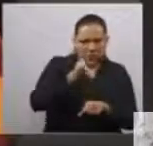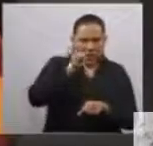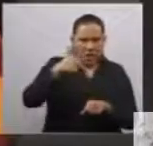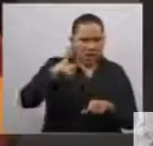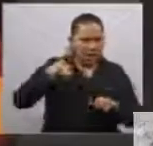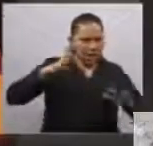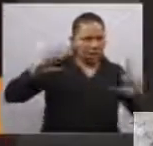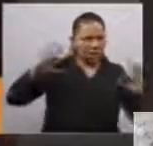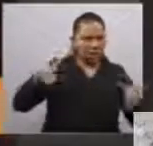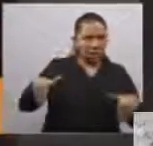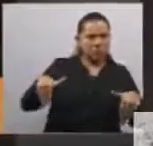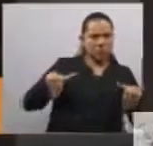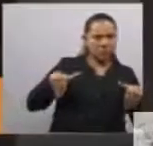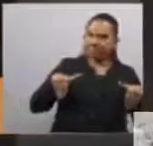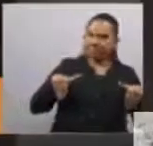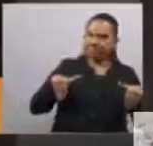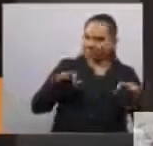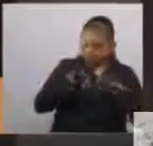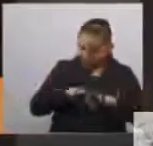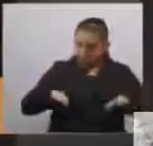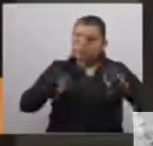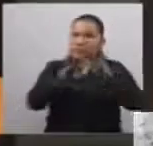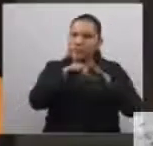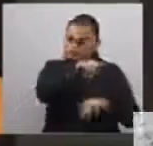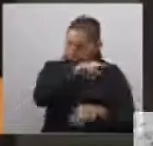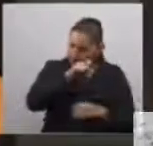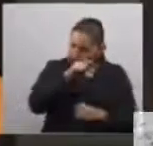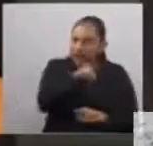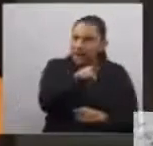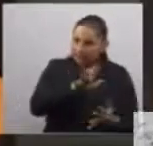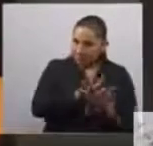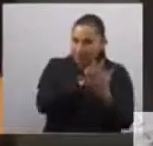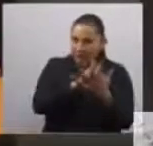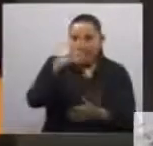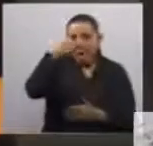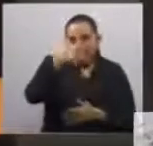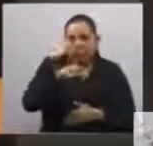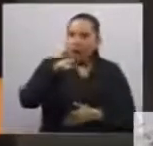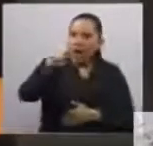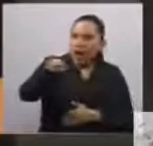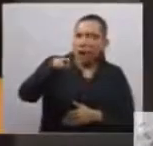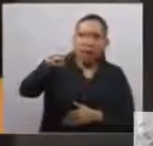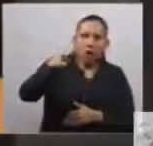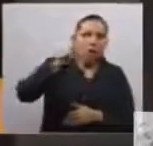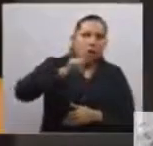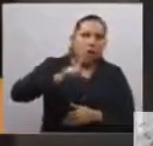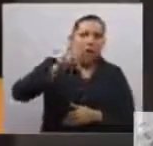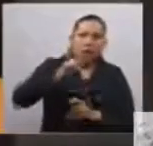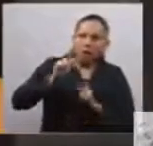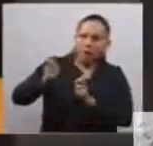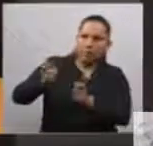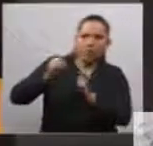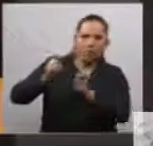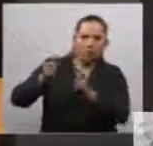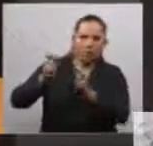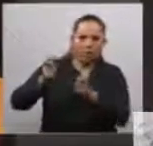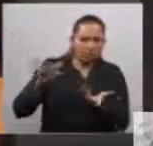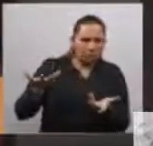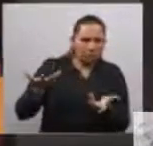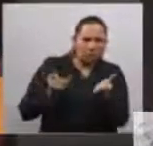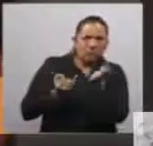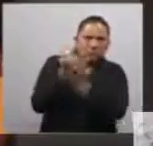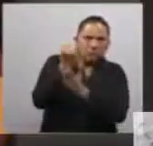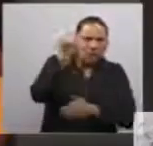para propiciar que estas tareas dejen de asignarse injustamente a las mujeres en nombre de mandatos